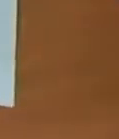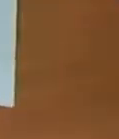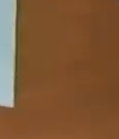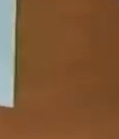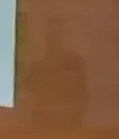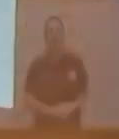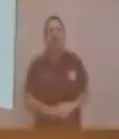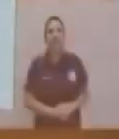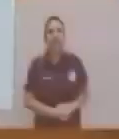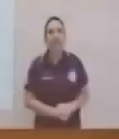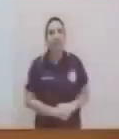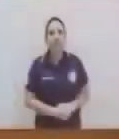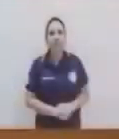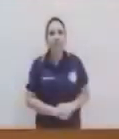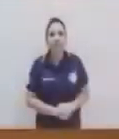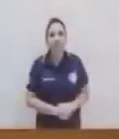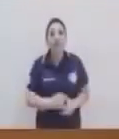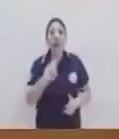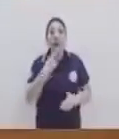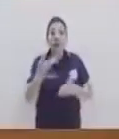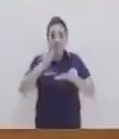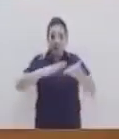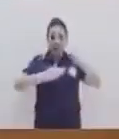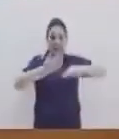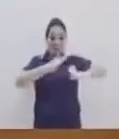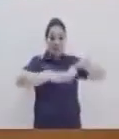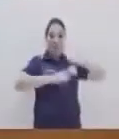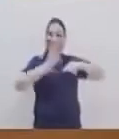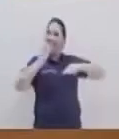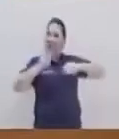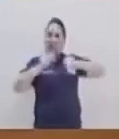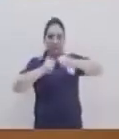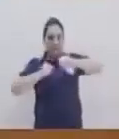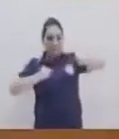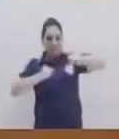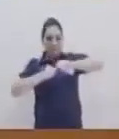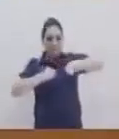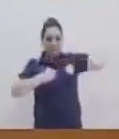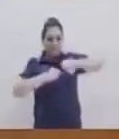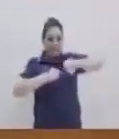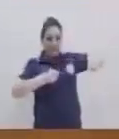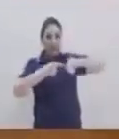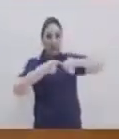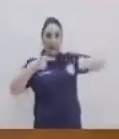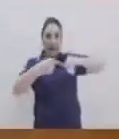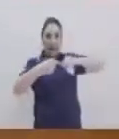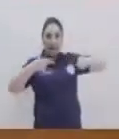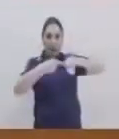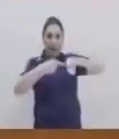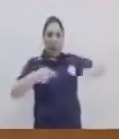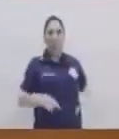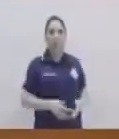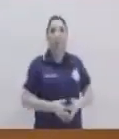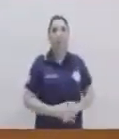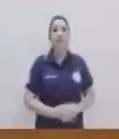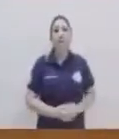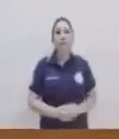sucesivamente. Vamos a ir cambiando. Vamos a hacer varios dobleces y vamos a marcar varias veces nuestros dobleces.